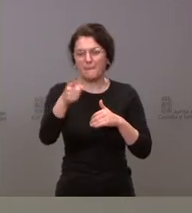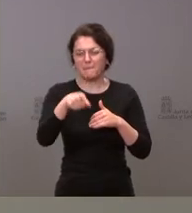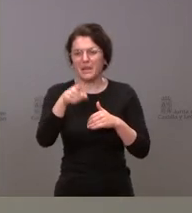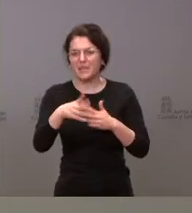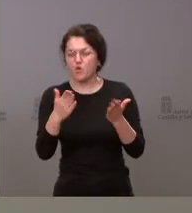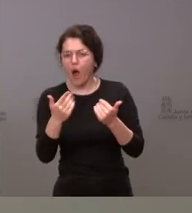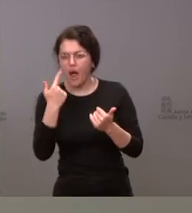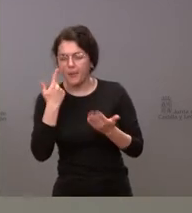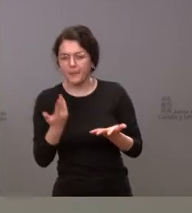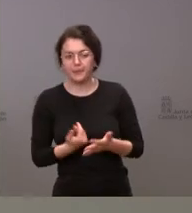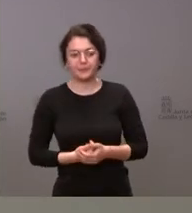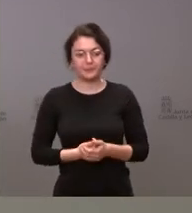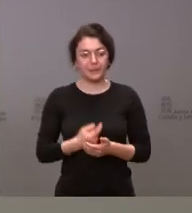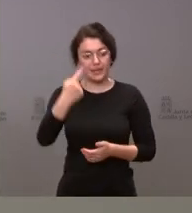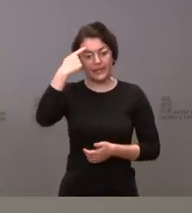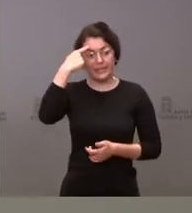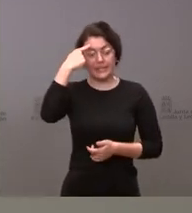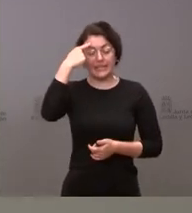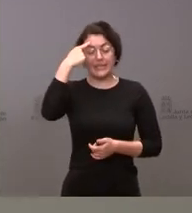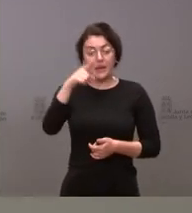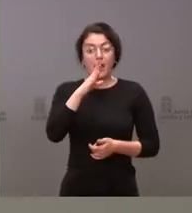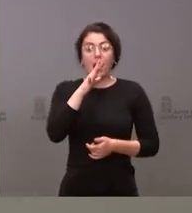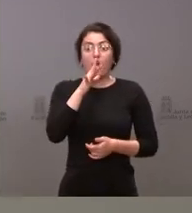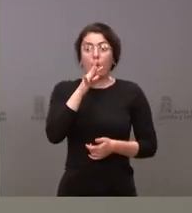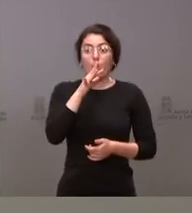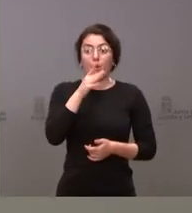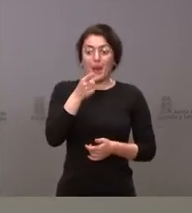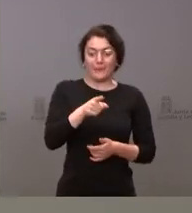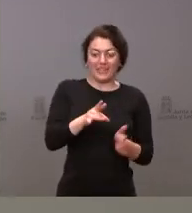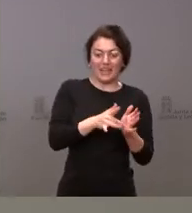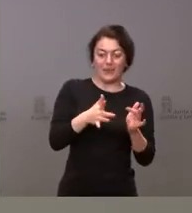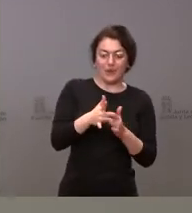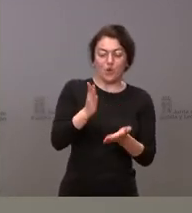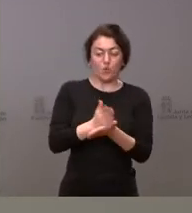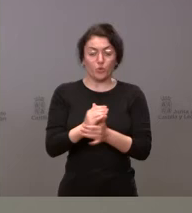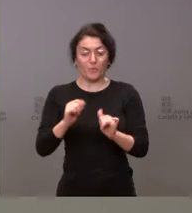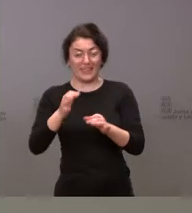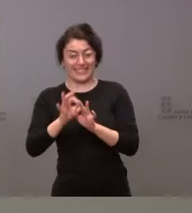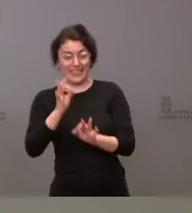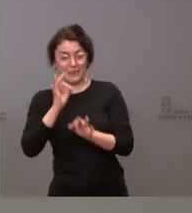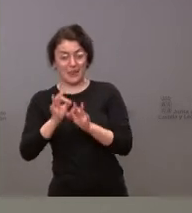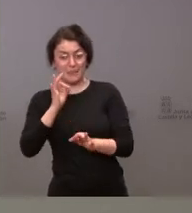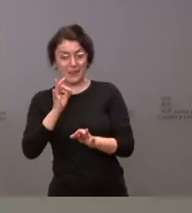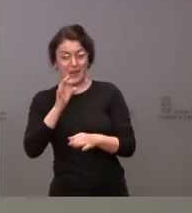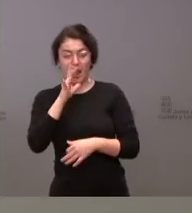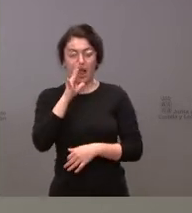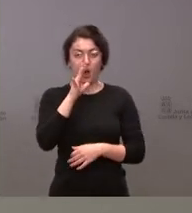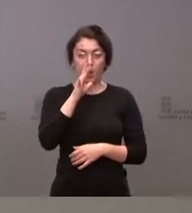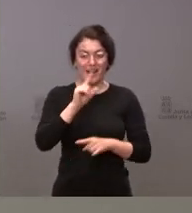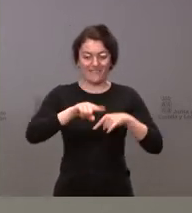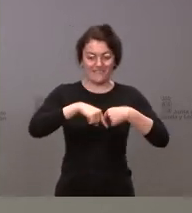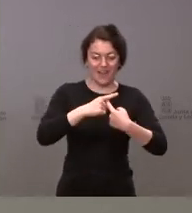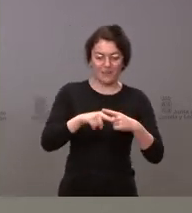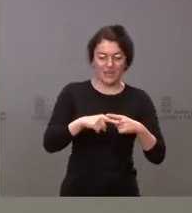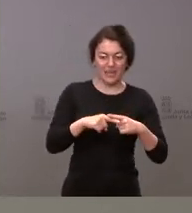Sí, bueno, como saben estamos en abril, el curso comienza en septiembre, se están ahora las familias